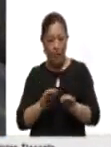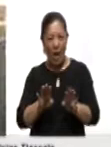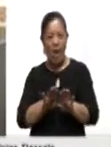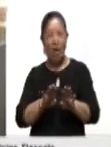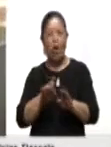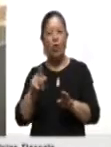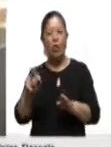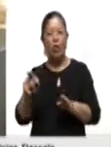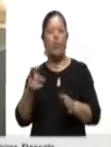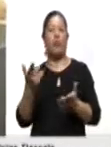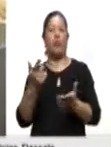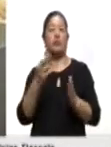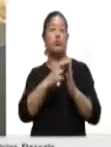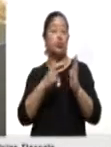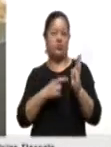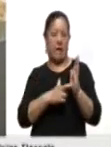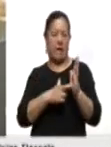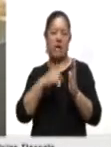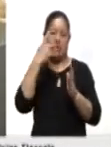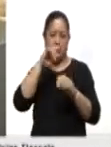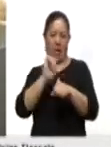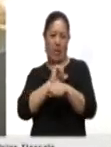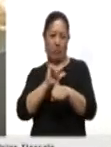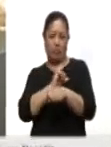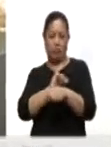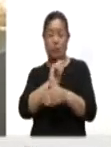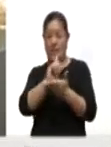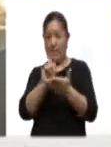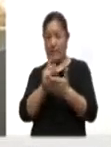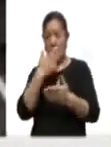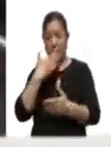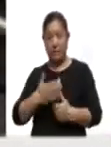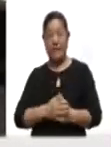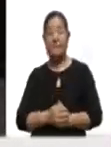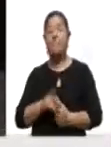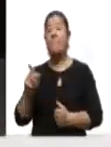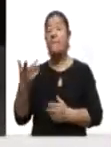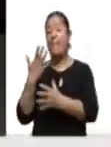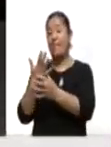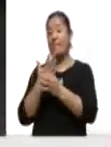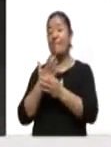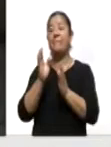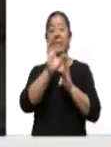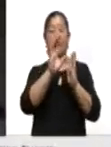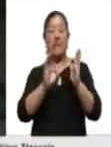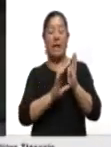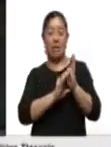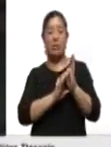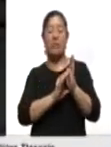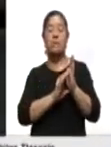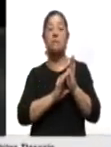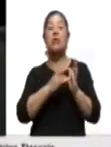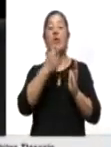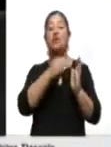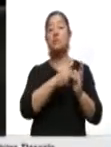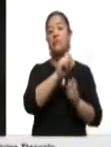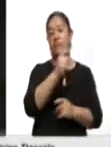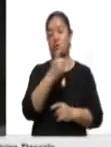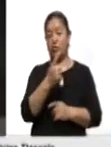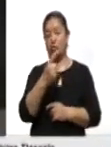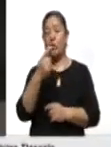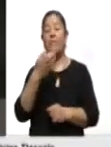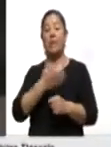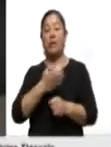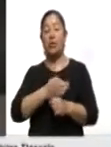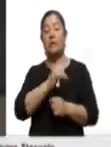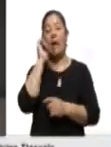producidas por automóviles. En este sentido, la Dependencia Estatal informó que, de acuerdo con el Calendario de Verificación Vehicular 2021, para el